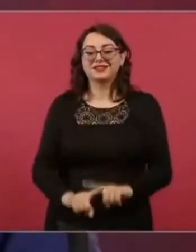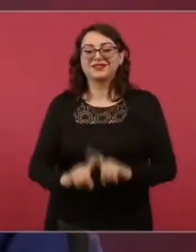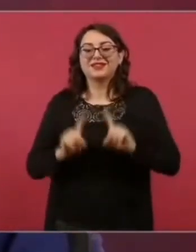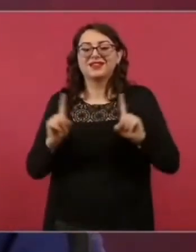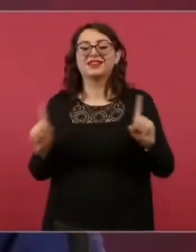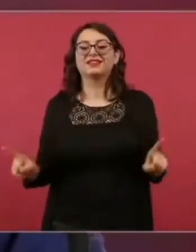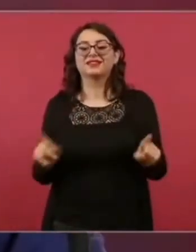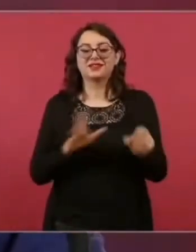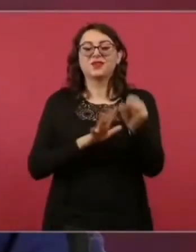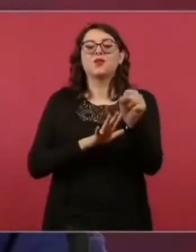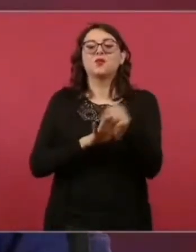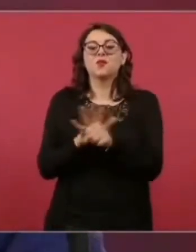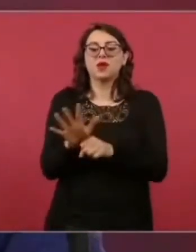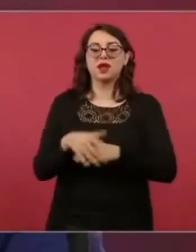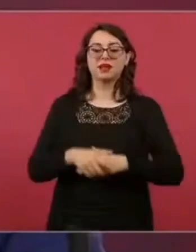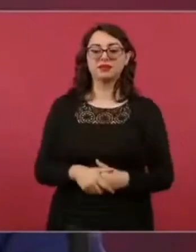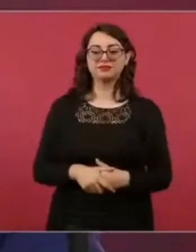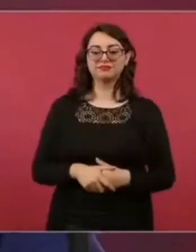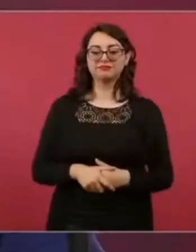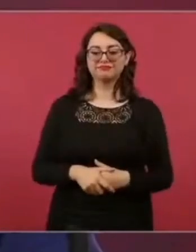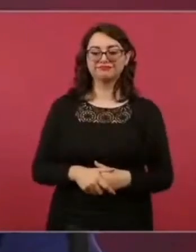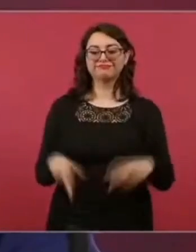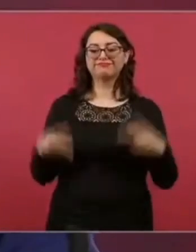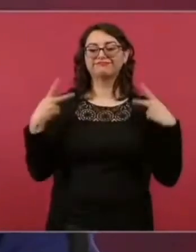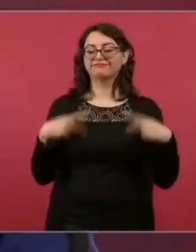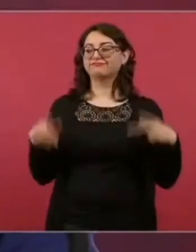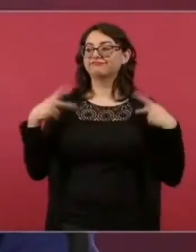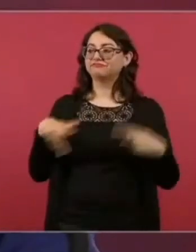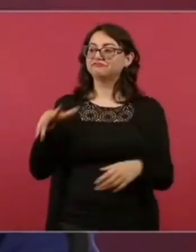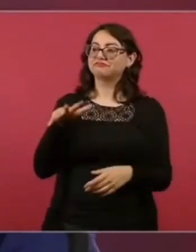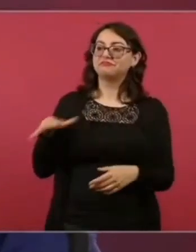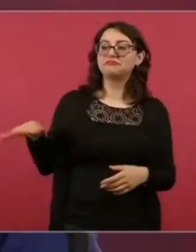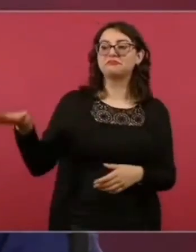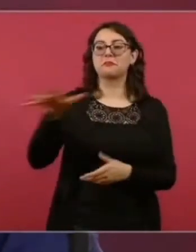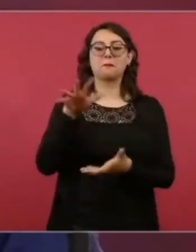de la mayoría del pueblo